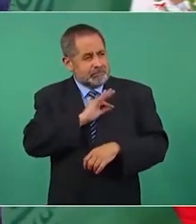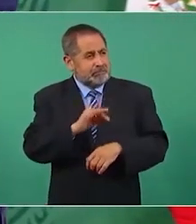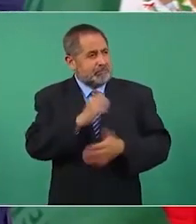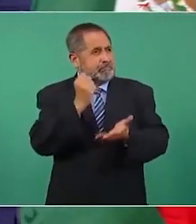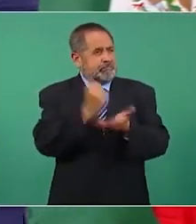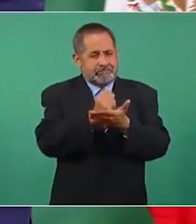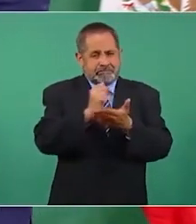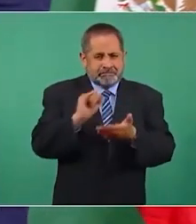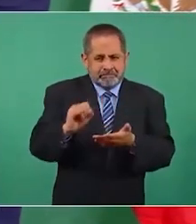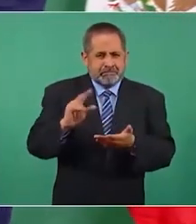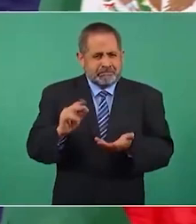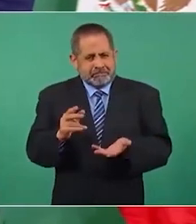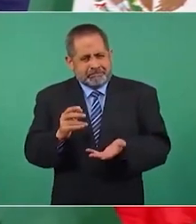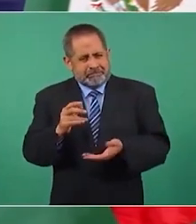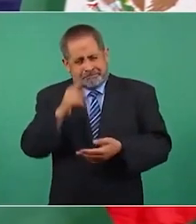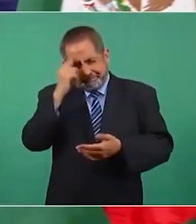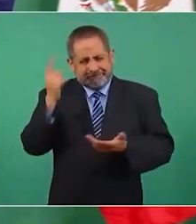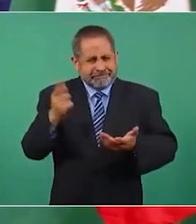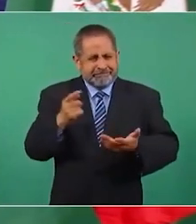este programa